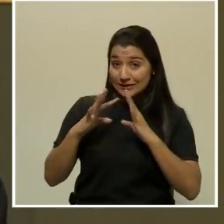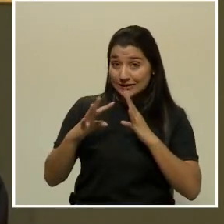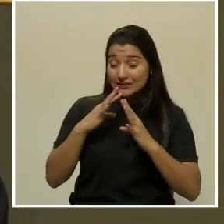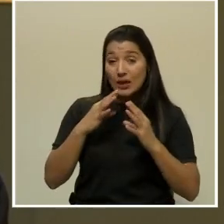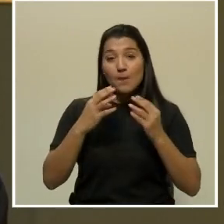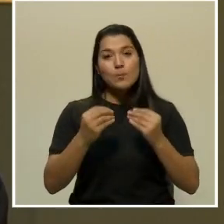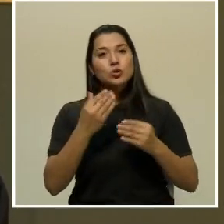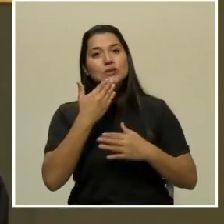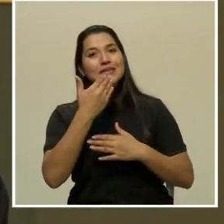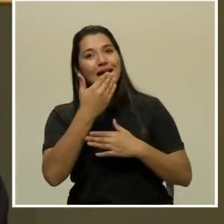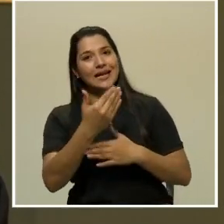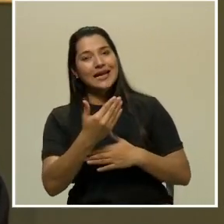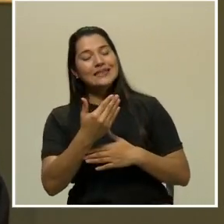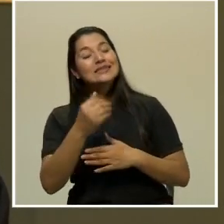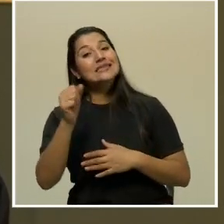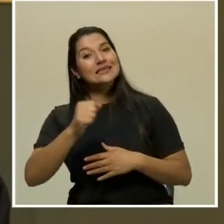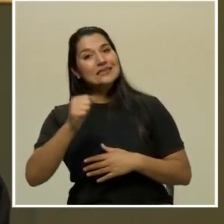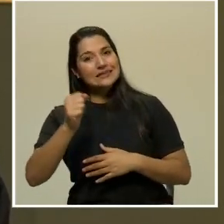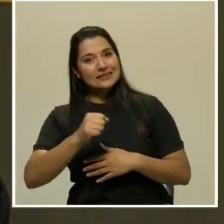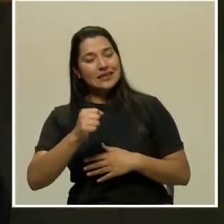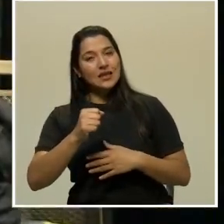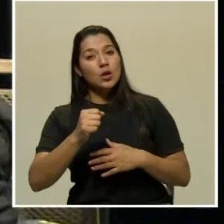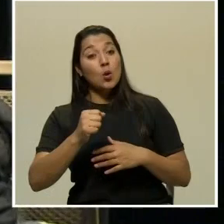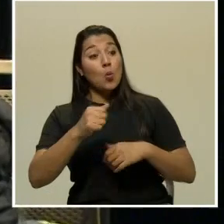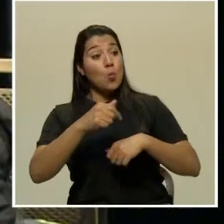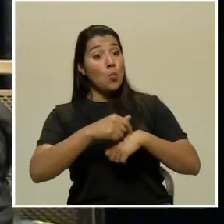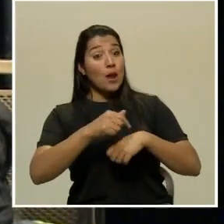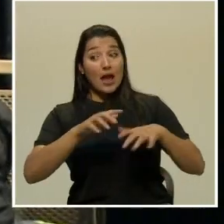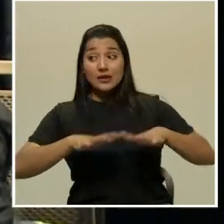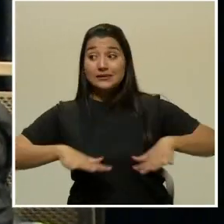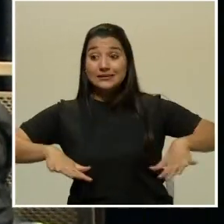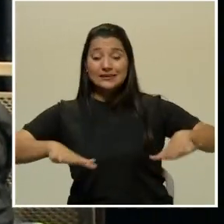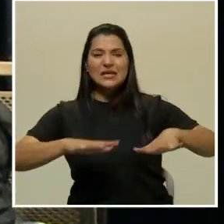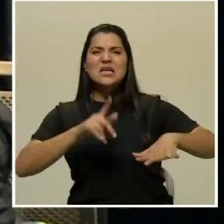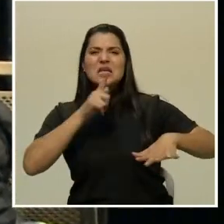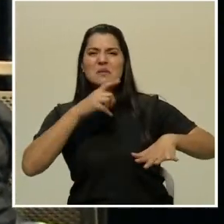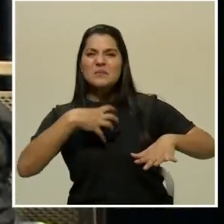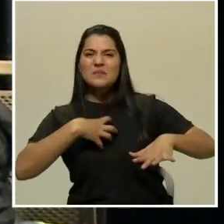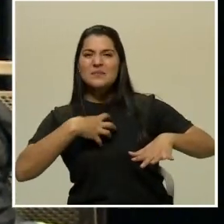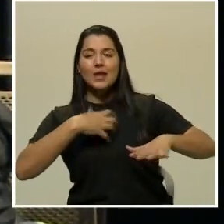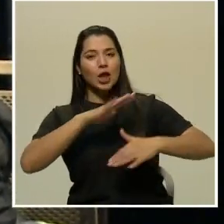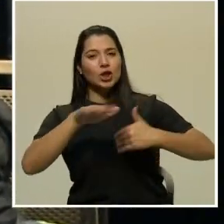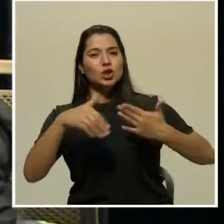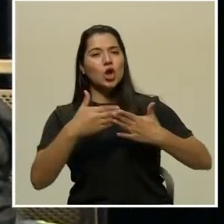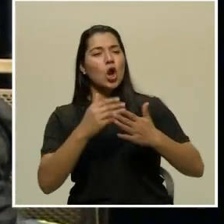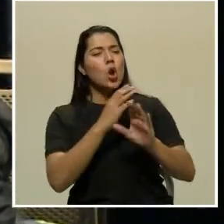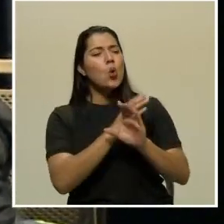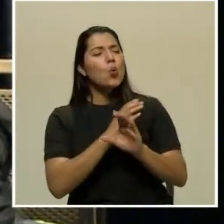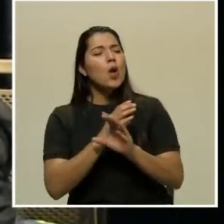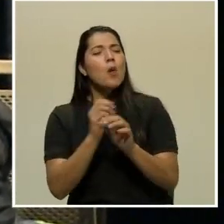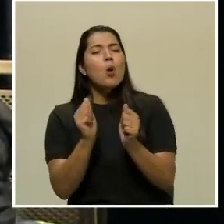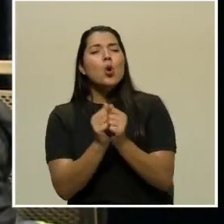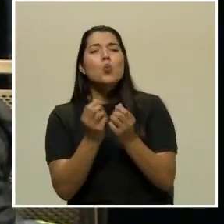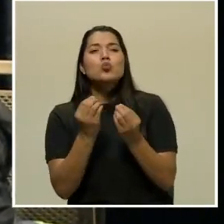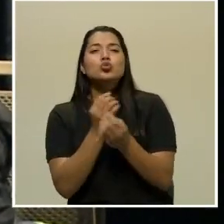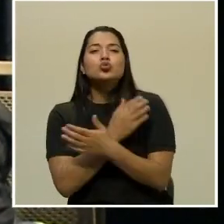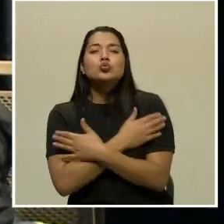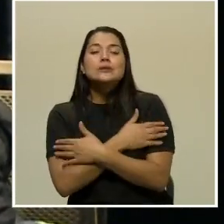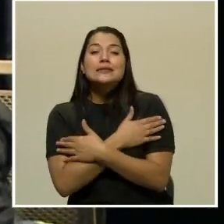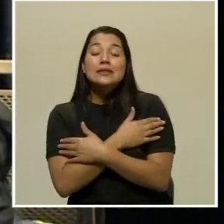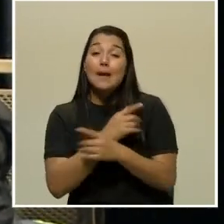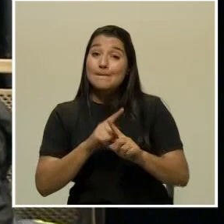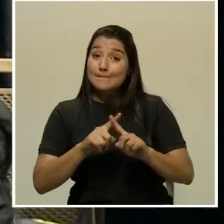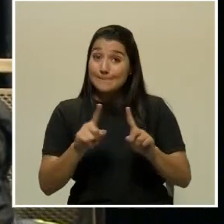Muchísimas gracias. Sí, sí, es un espacio que es de todos, que lo cuidamos con cariño, pero especialmente lo que